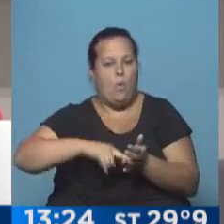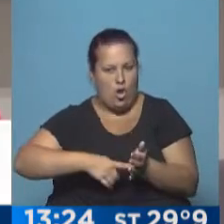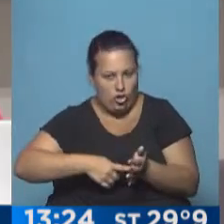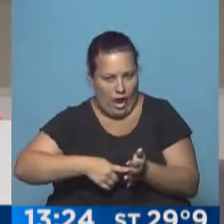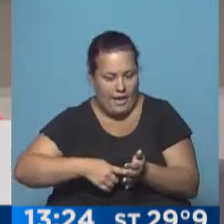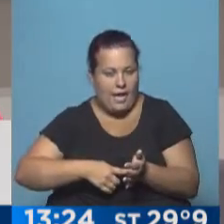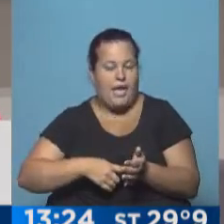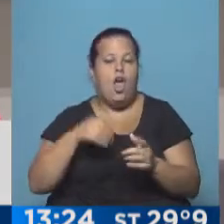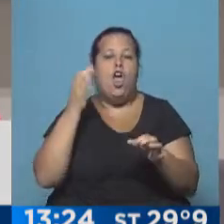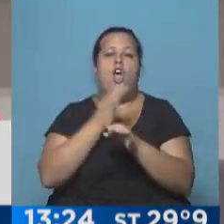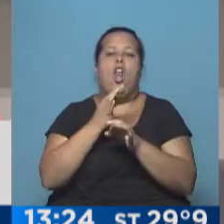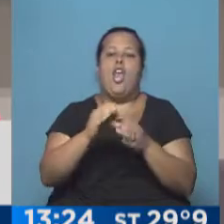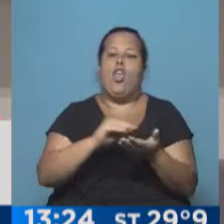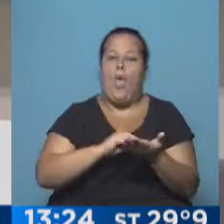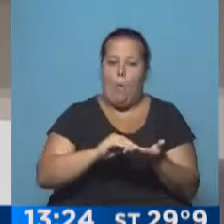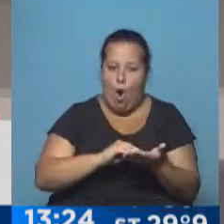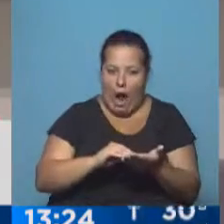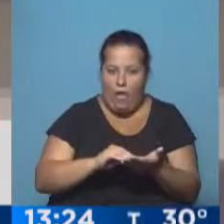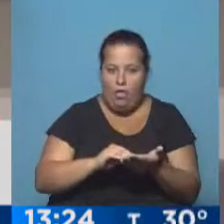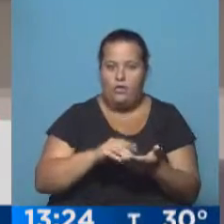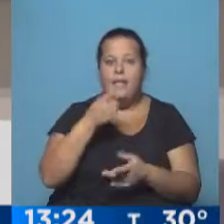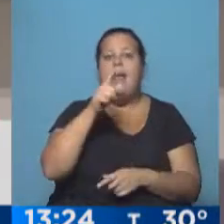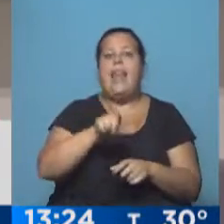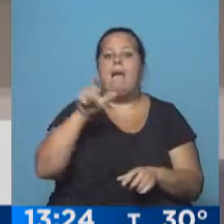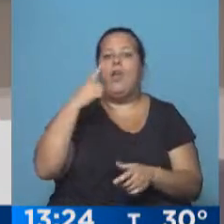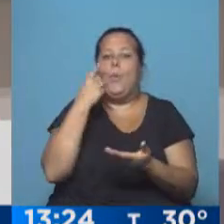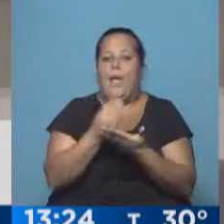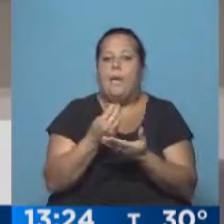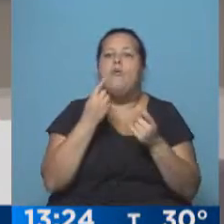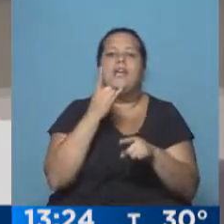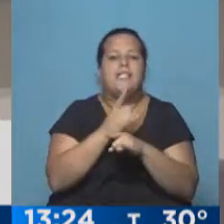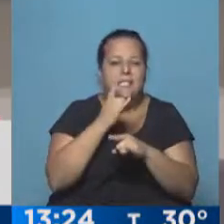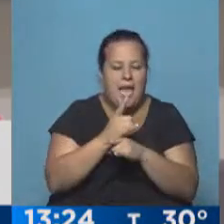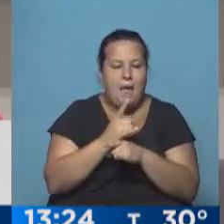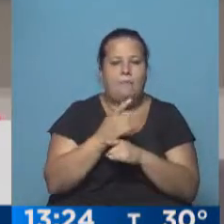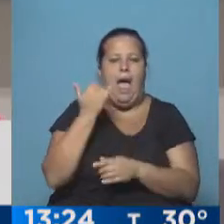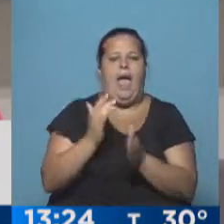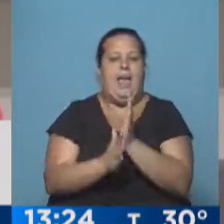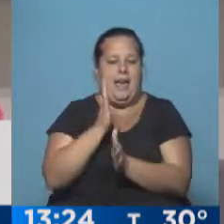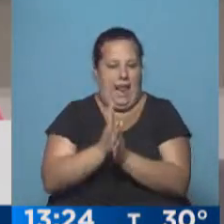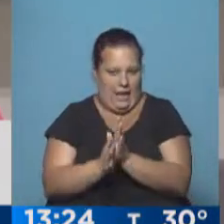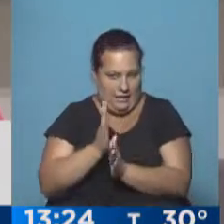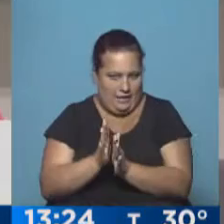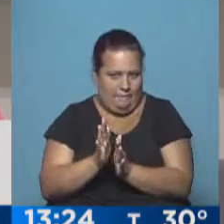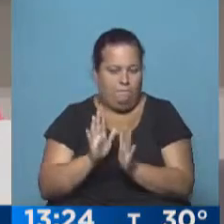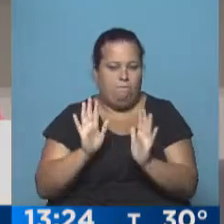y a los colegios de abogados, de donde la persona resida, porque siempre hay patrocinio gratuito. Bien.